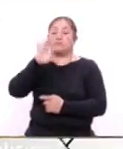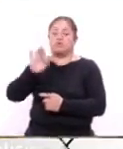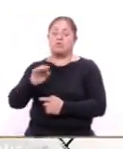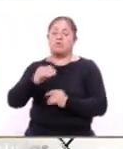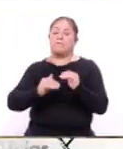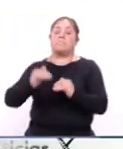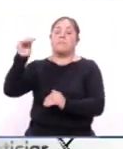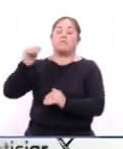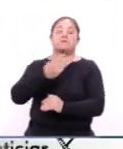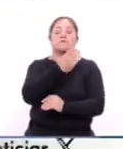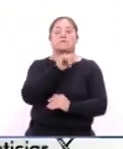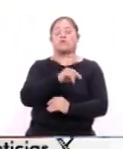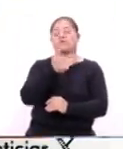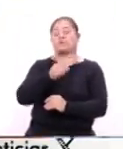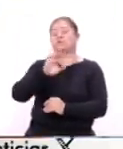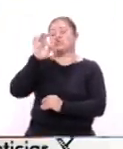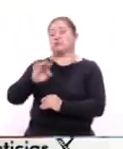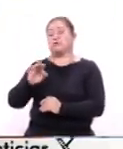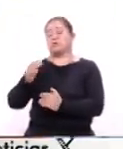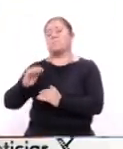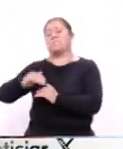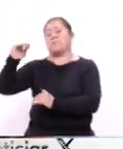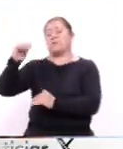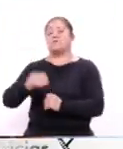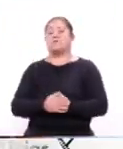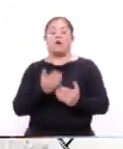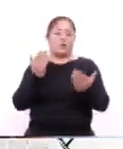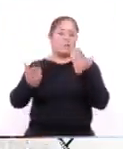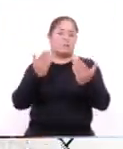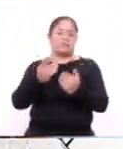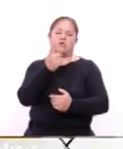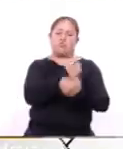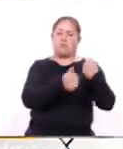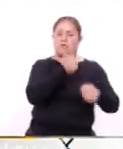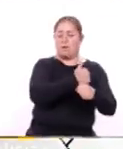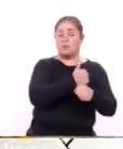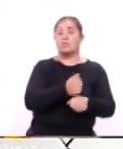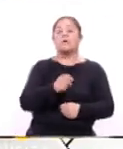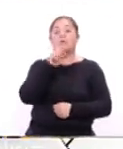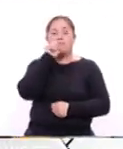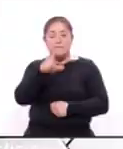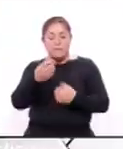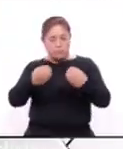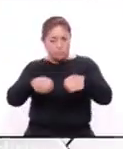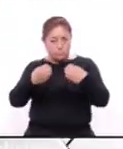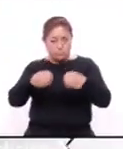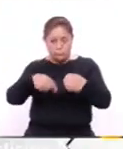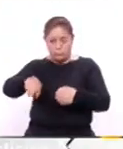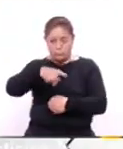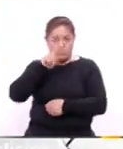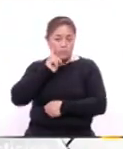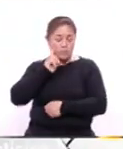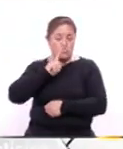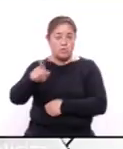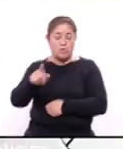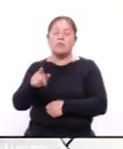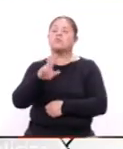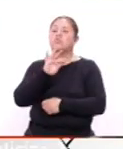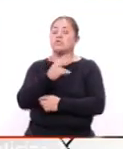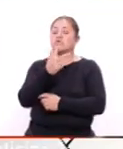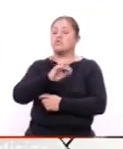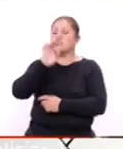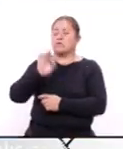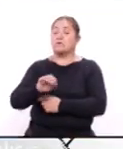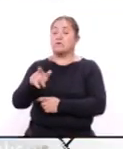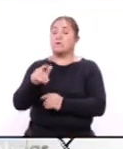y 3.6% respectivamente, en comparación al año pasado. Además, la tasa de ocupación económica femenina registró 48%,